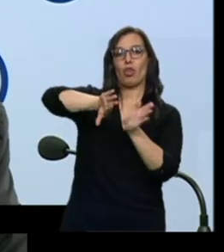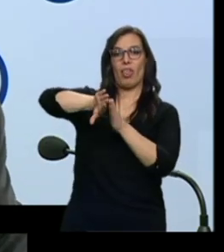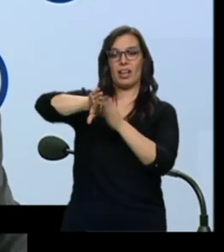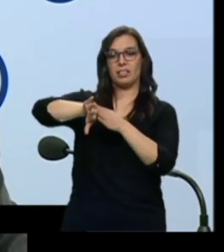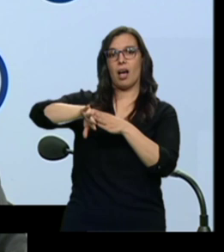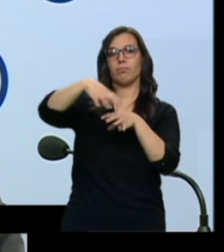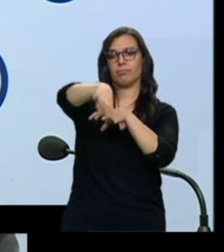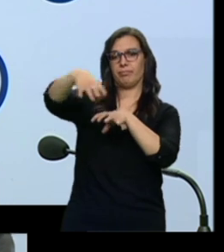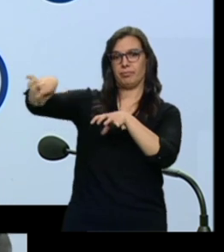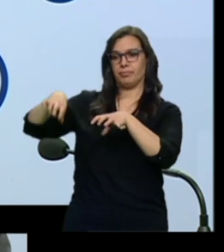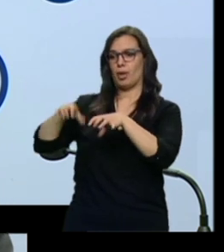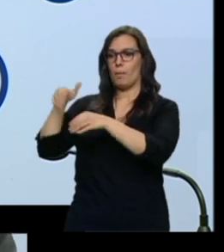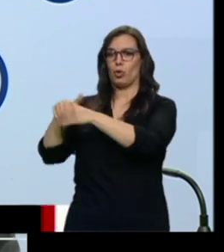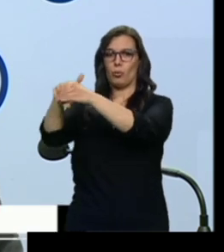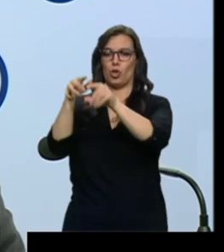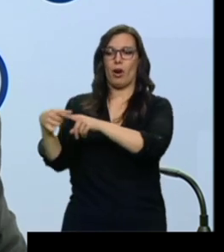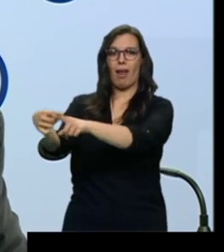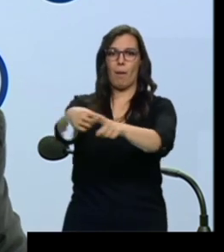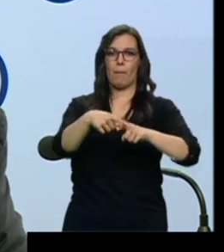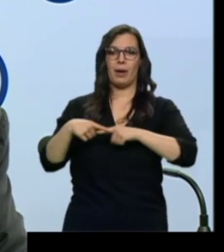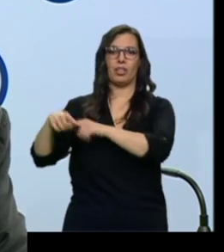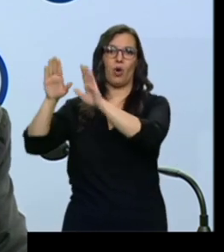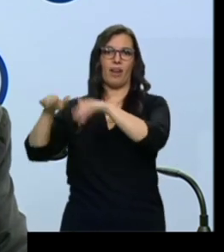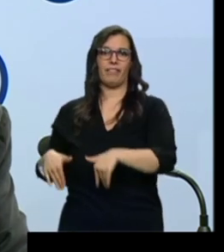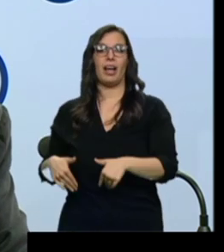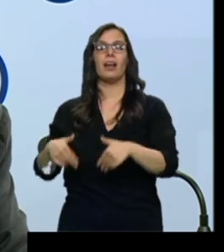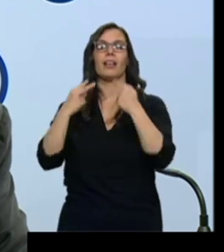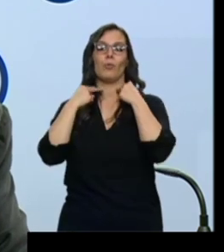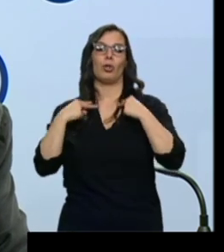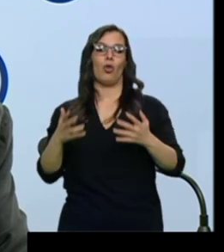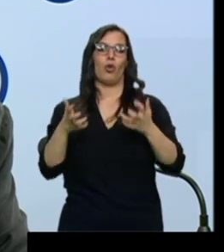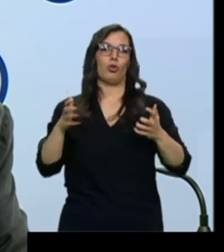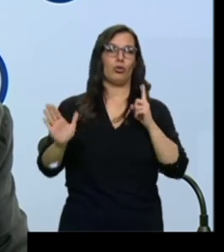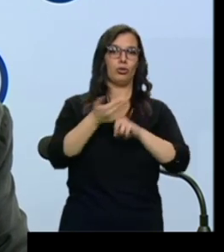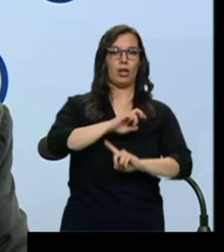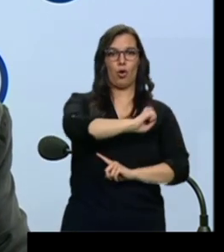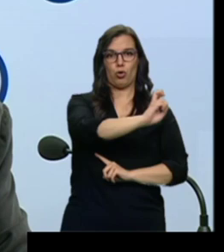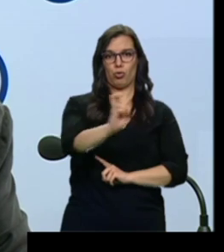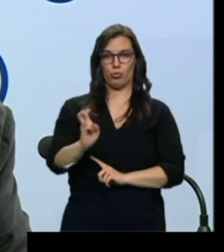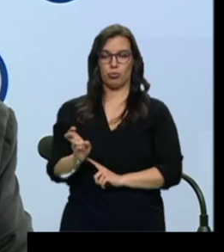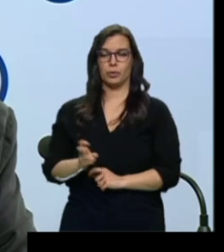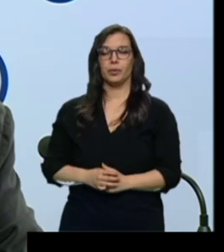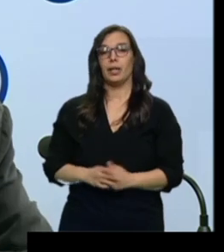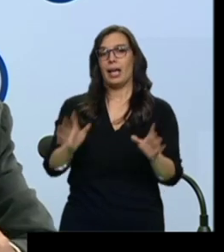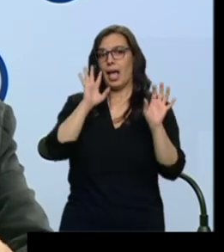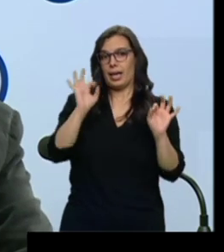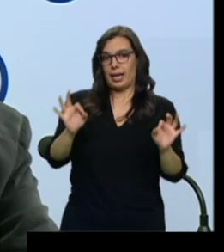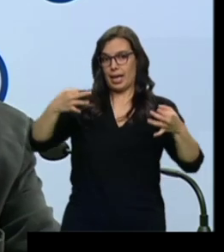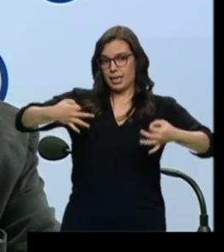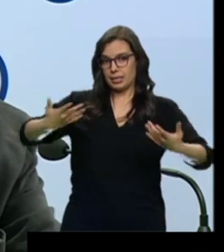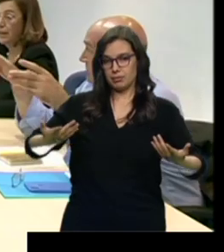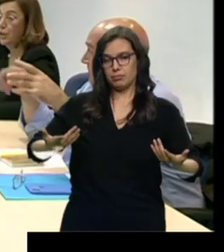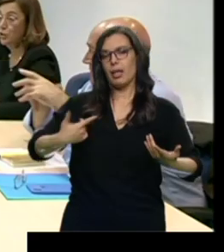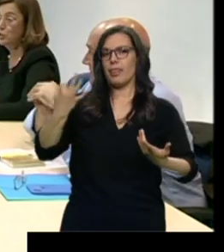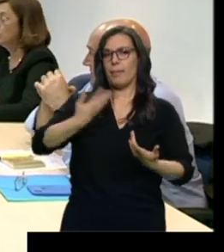provocado que los escaños vayan a otros partidos. Esa es la realidad y eso es de lo que debemos